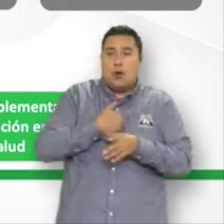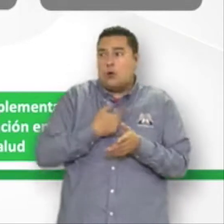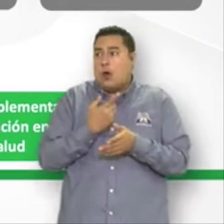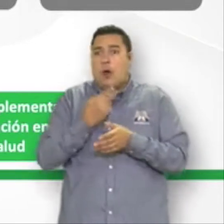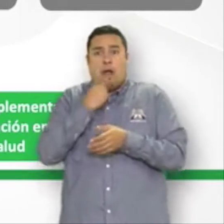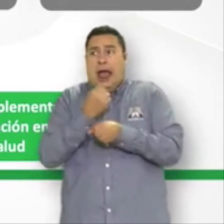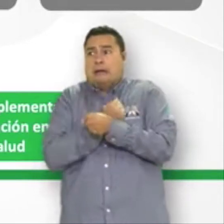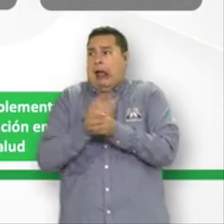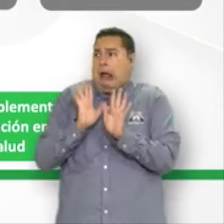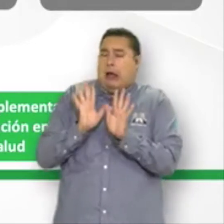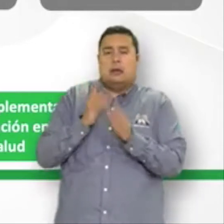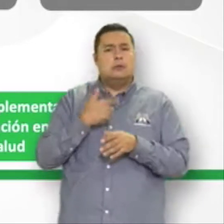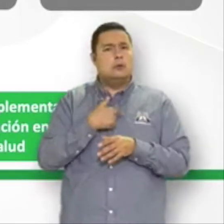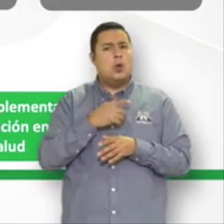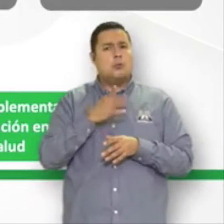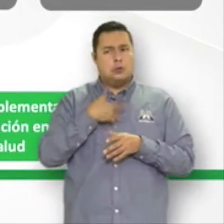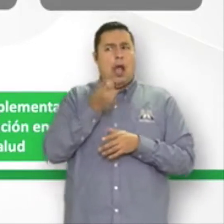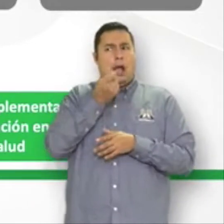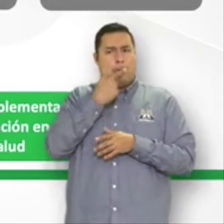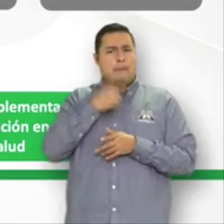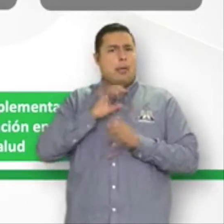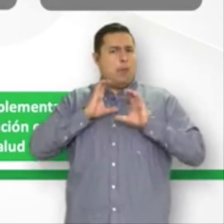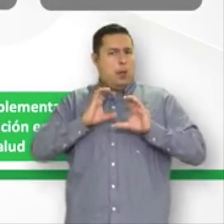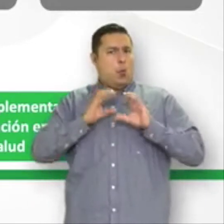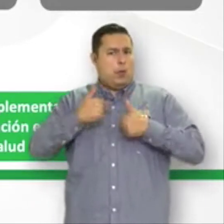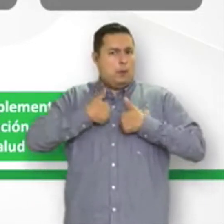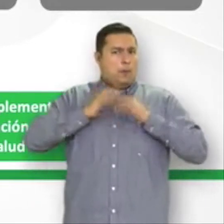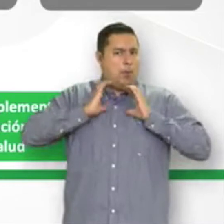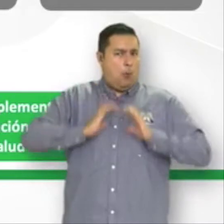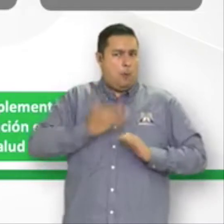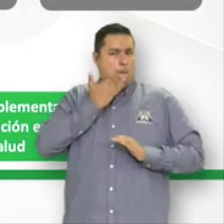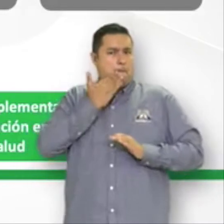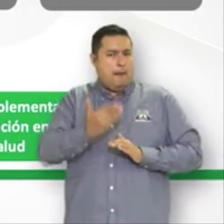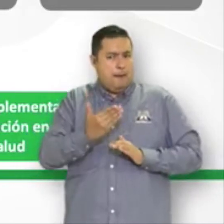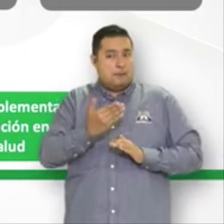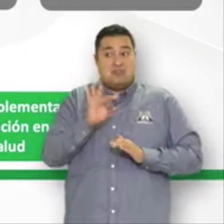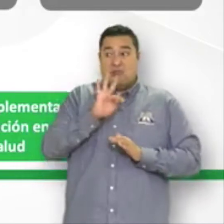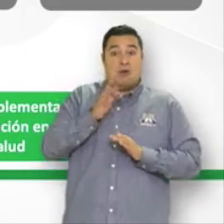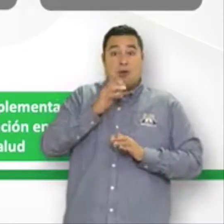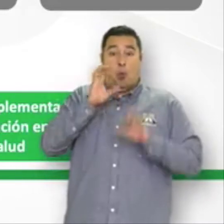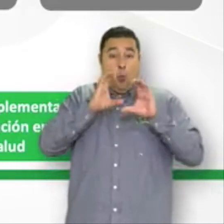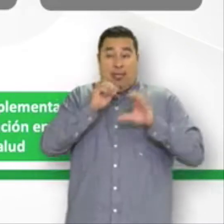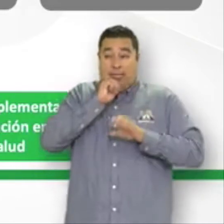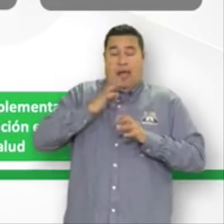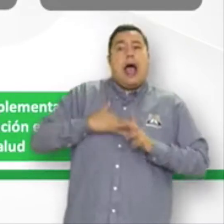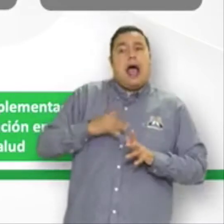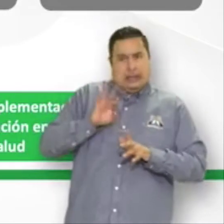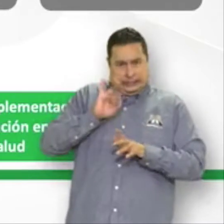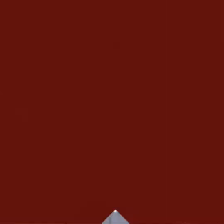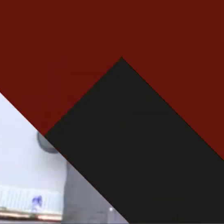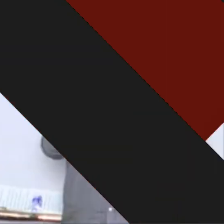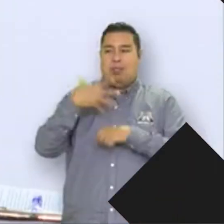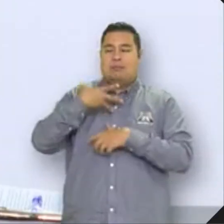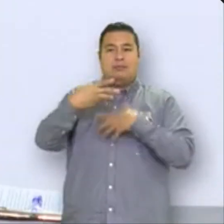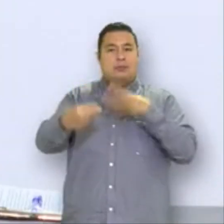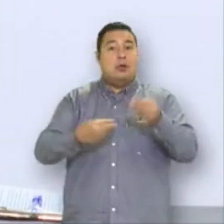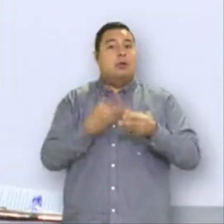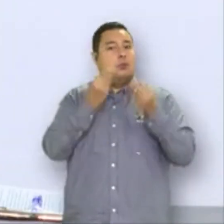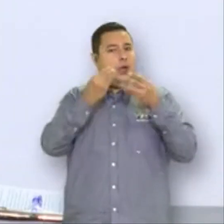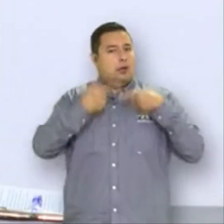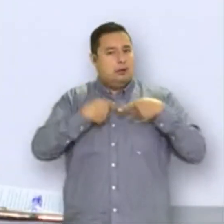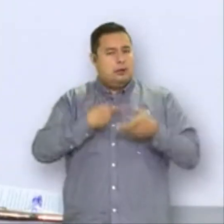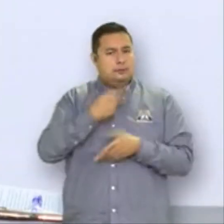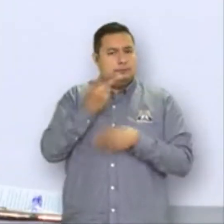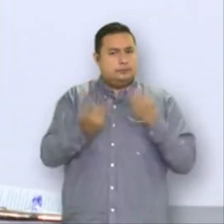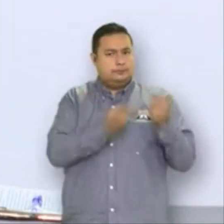contagio, por ello la reflexión a quedarse en casa y seguir las recomendaciones en materia de protección. Muchos me preguntan